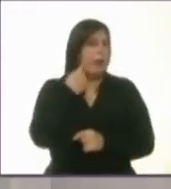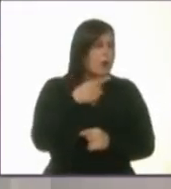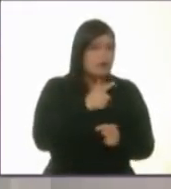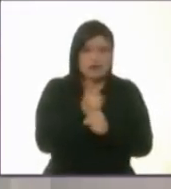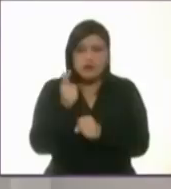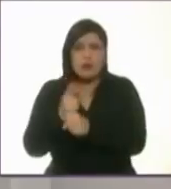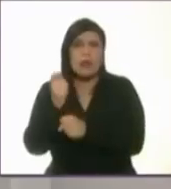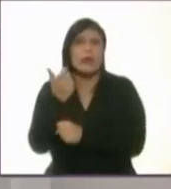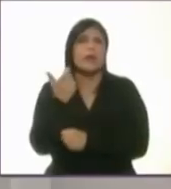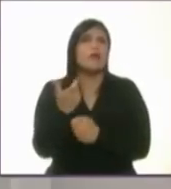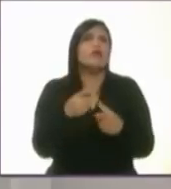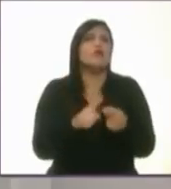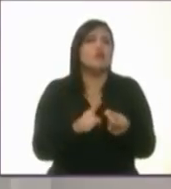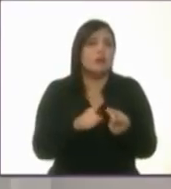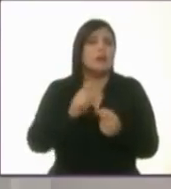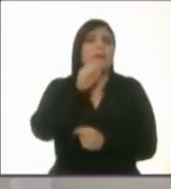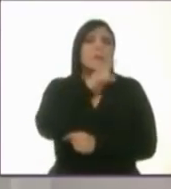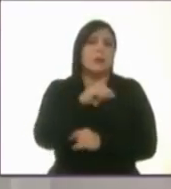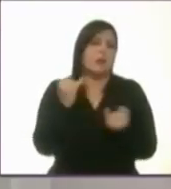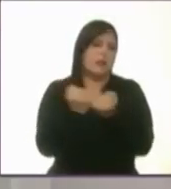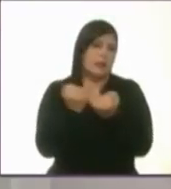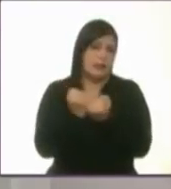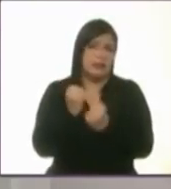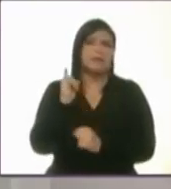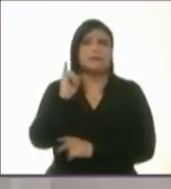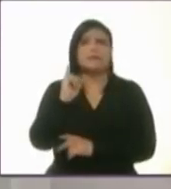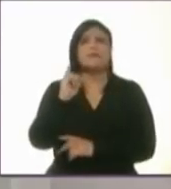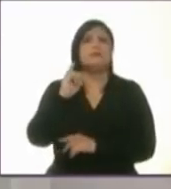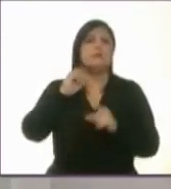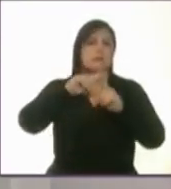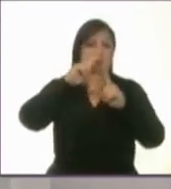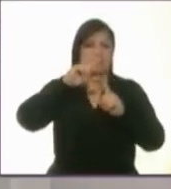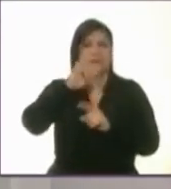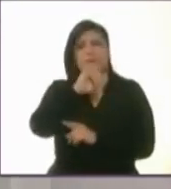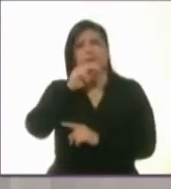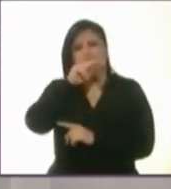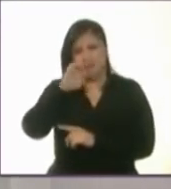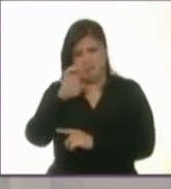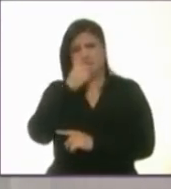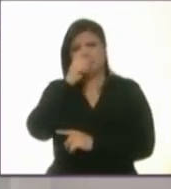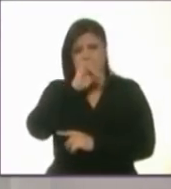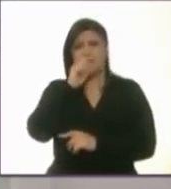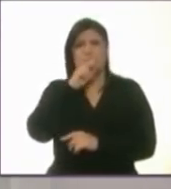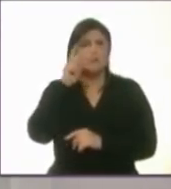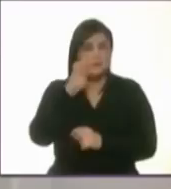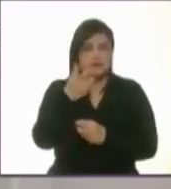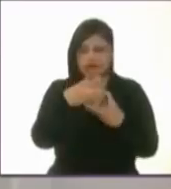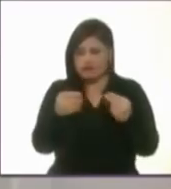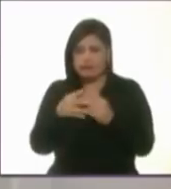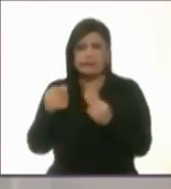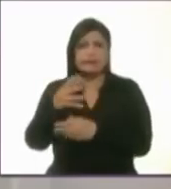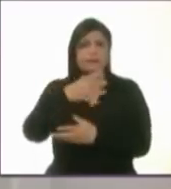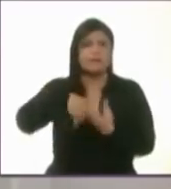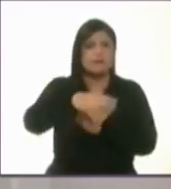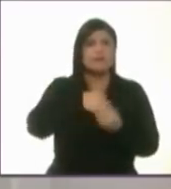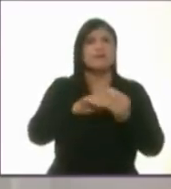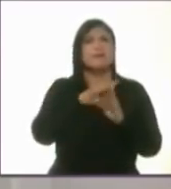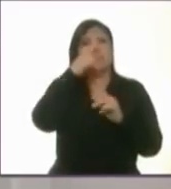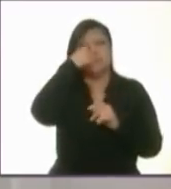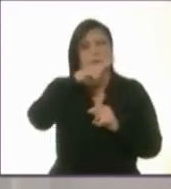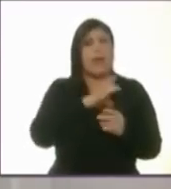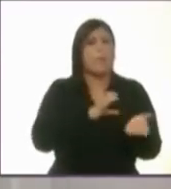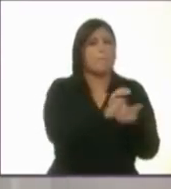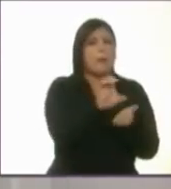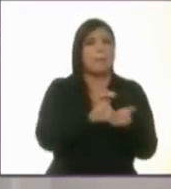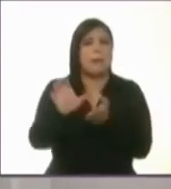el propio Instituto Nacional Electoral ha comprobado que se han desviado incluso a candidaturas y